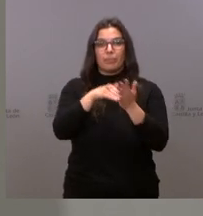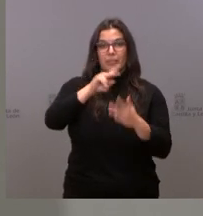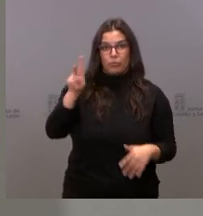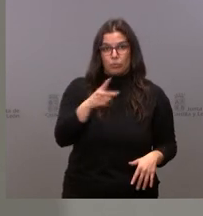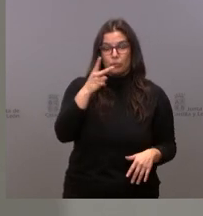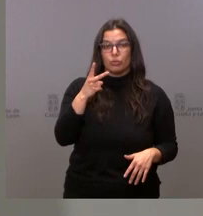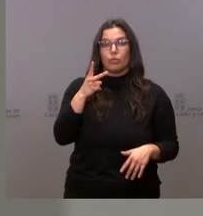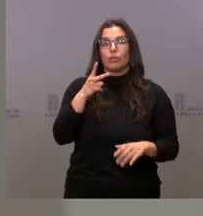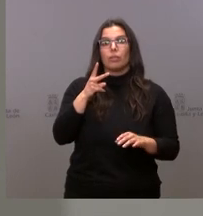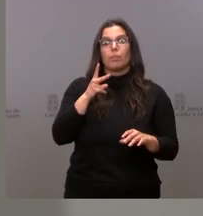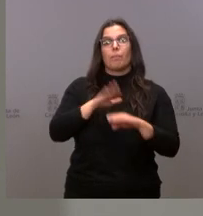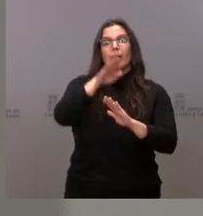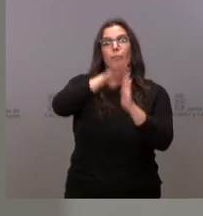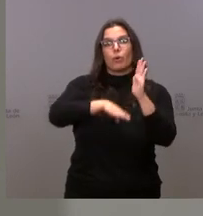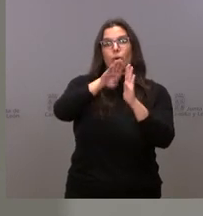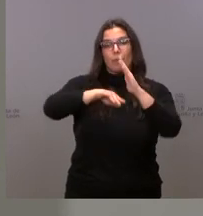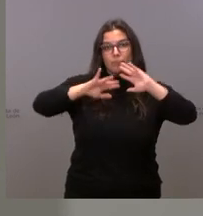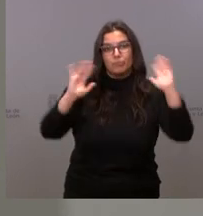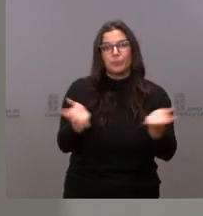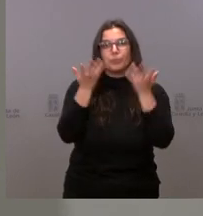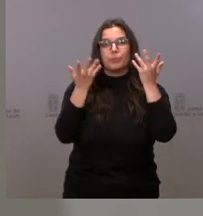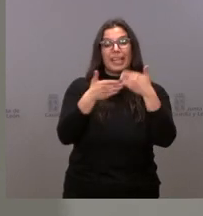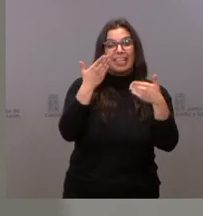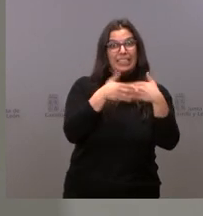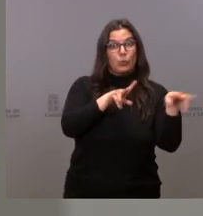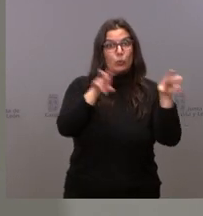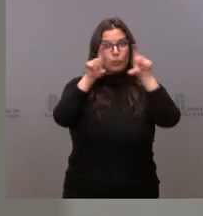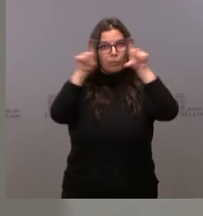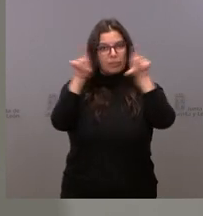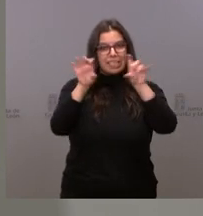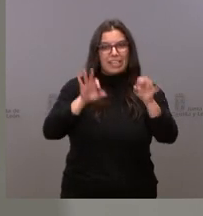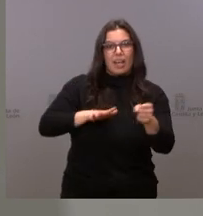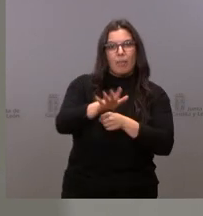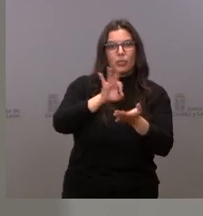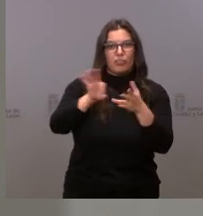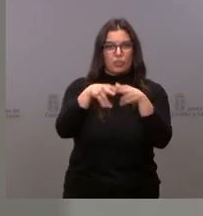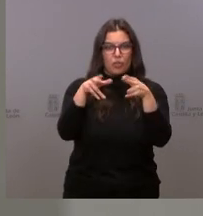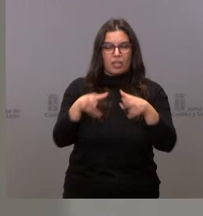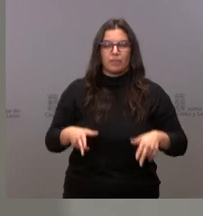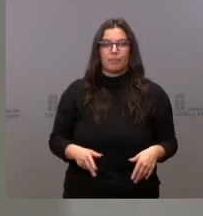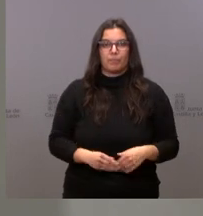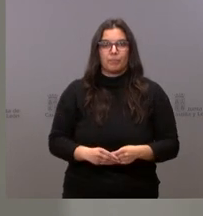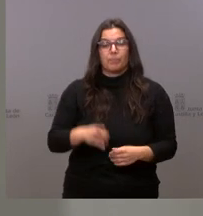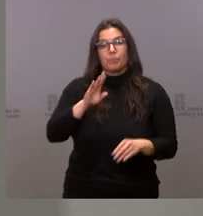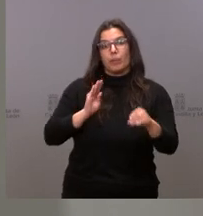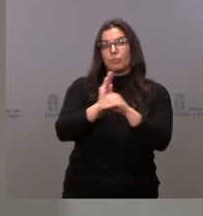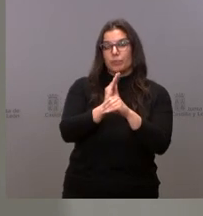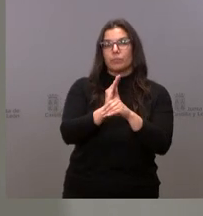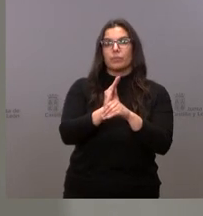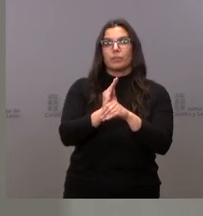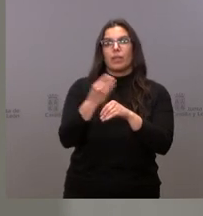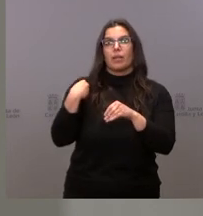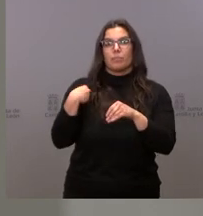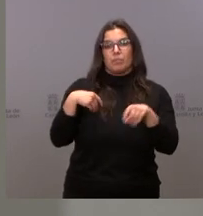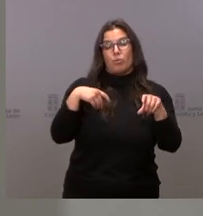un programa para promover la innovación empresarial en el ámbito de los servicios sociales. Está destinada al clúster de